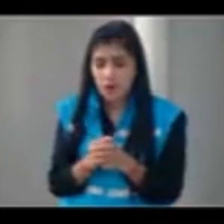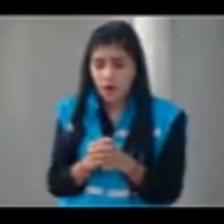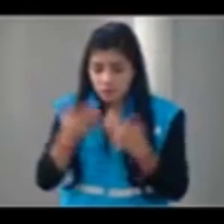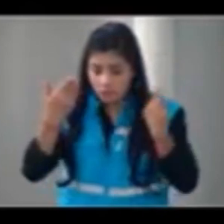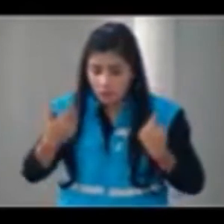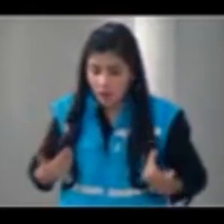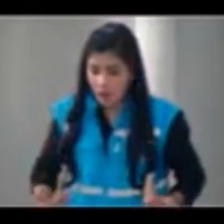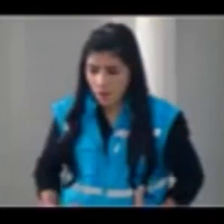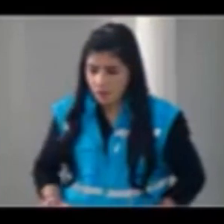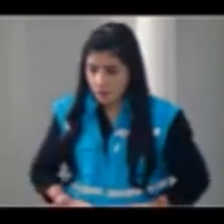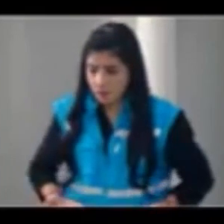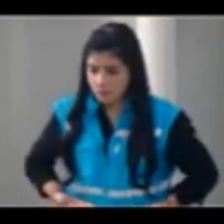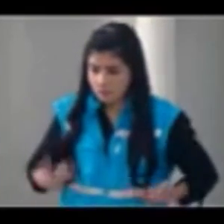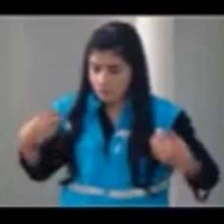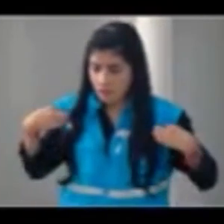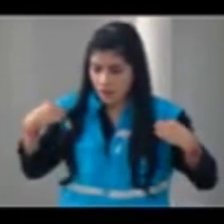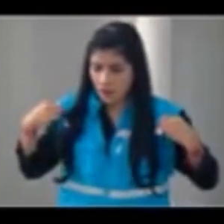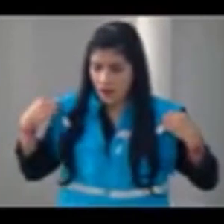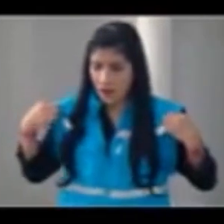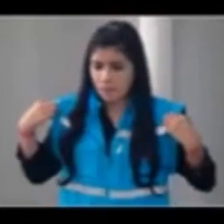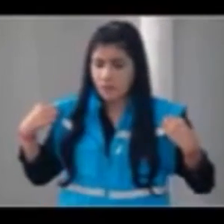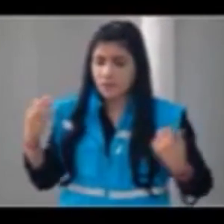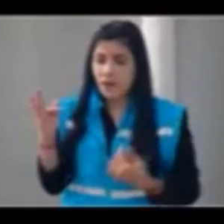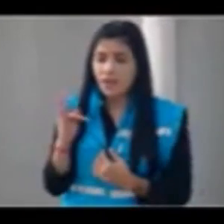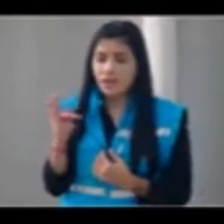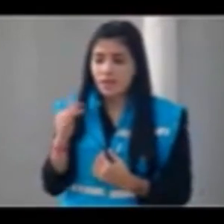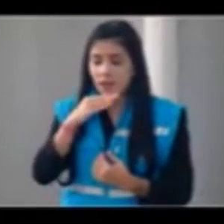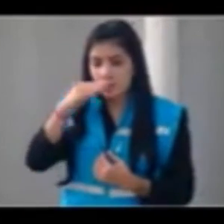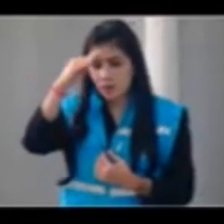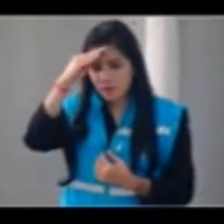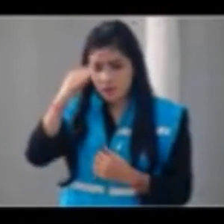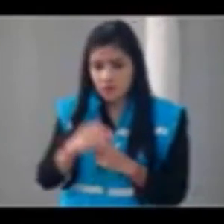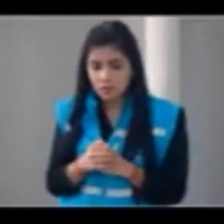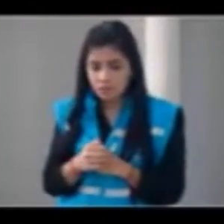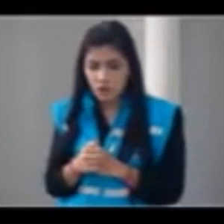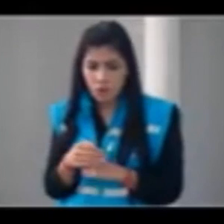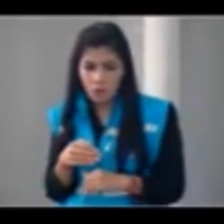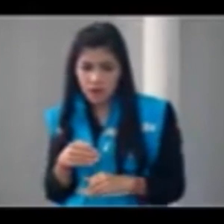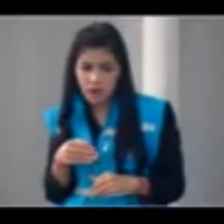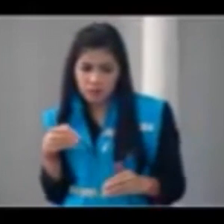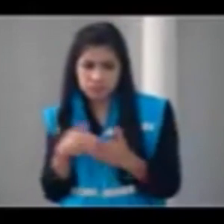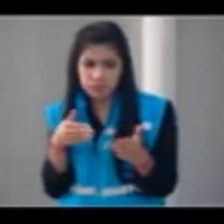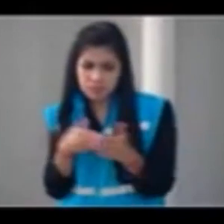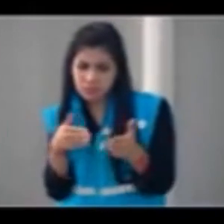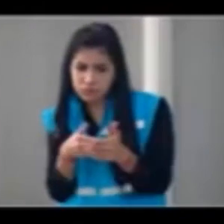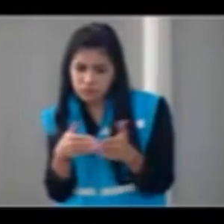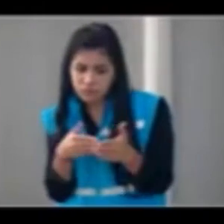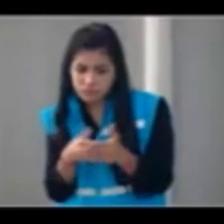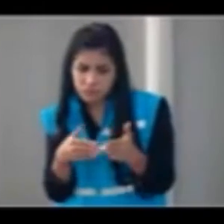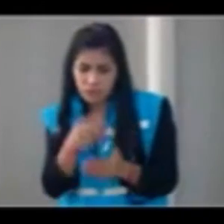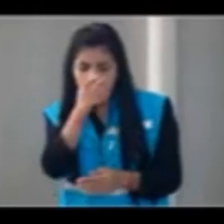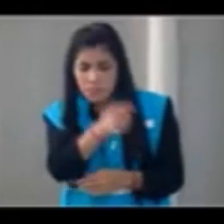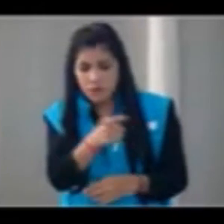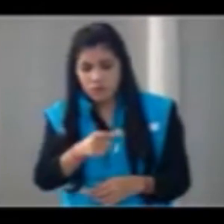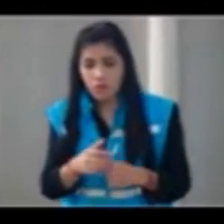persona que según un tuitero pues lo ha estado intimidando a través de mensajes internos. Once, ya casi voy a terminar. El 23